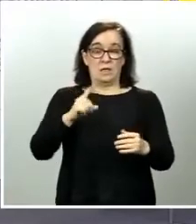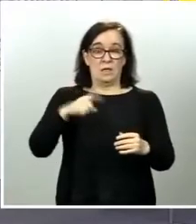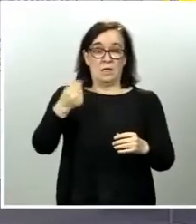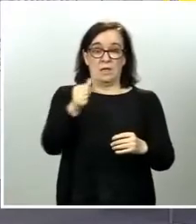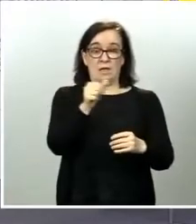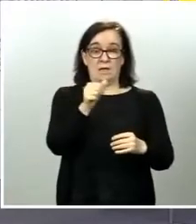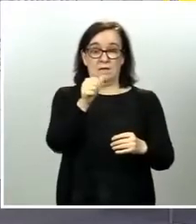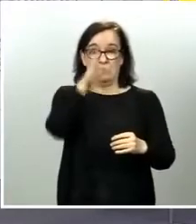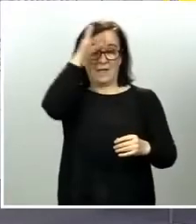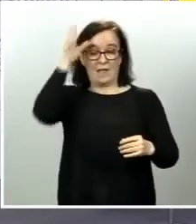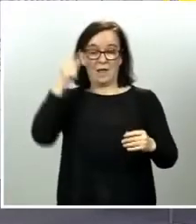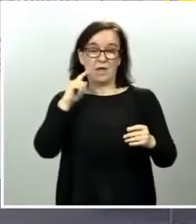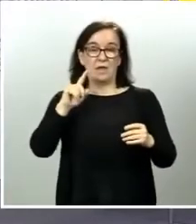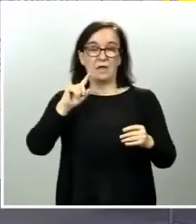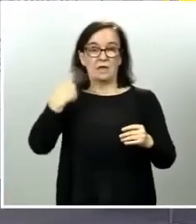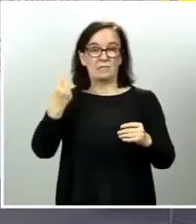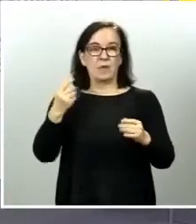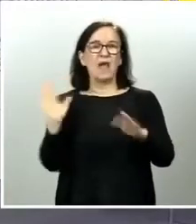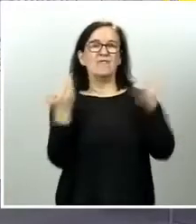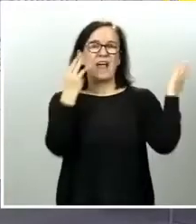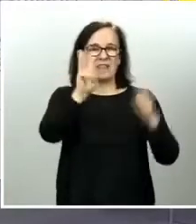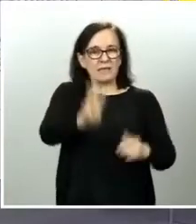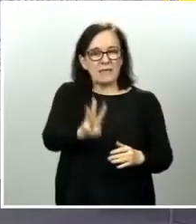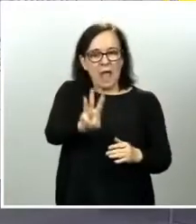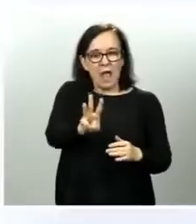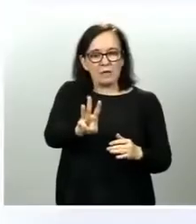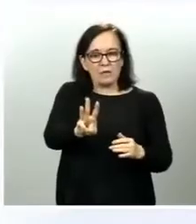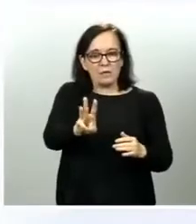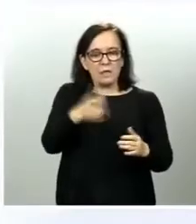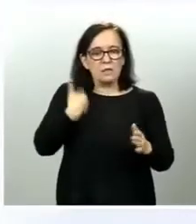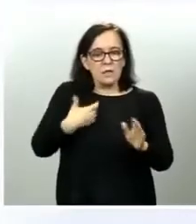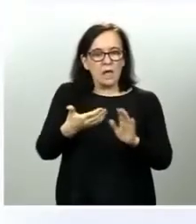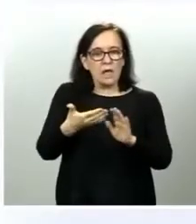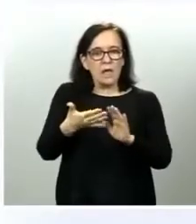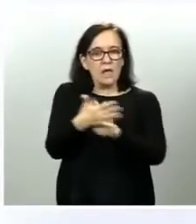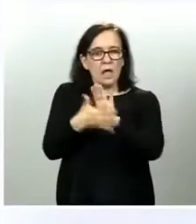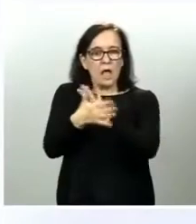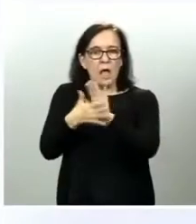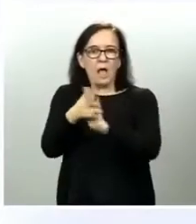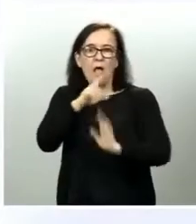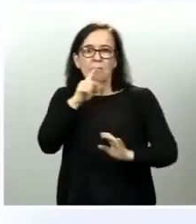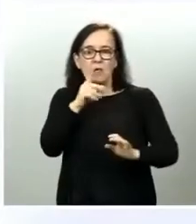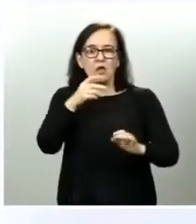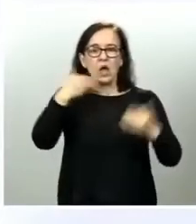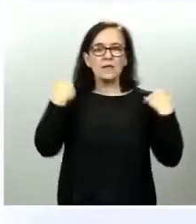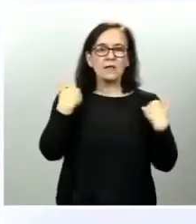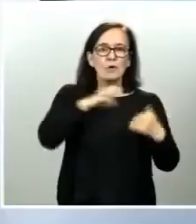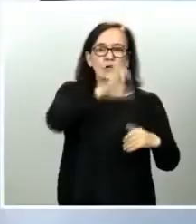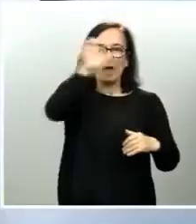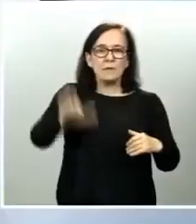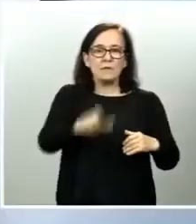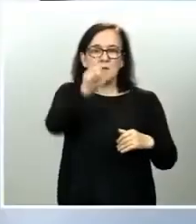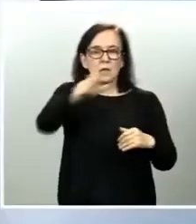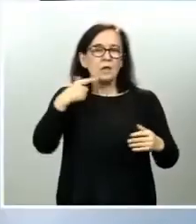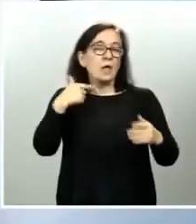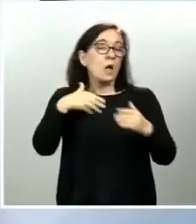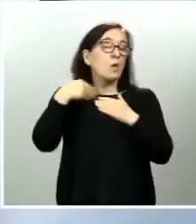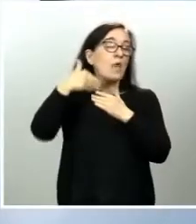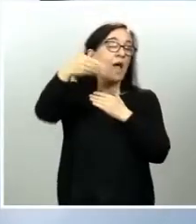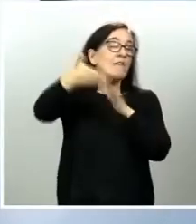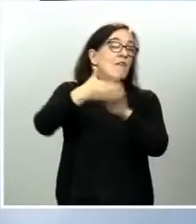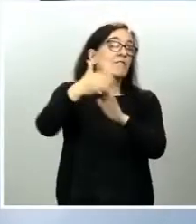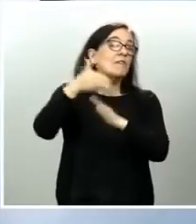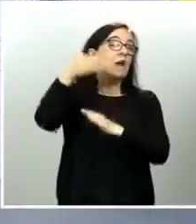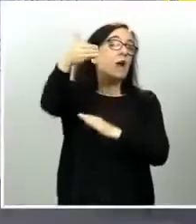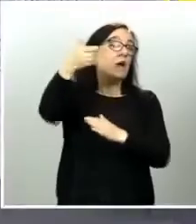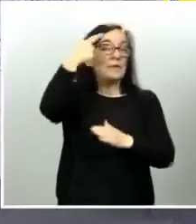3, si están hablando ya con los responsables europeos, si hay algún horizonte que se pueda pensar en una reapertura de fronteras.